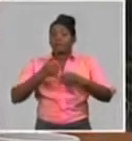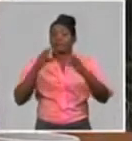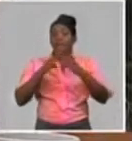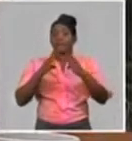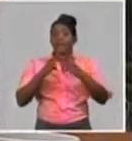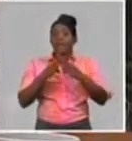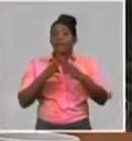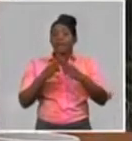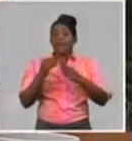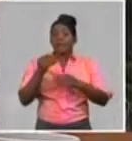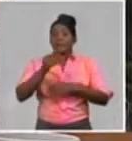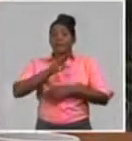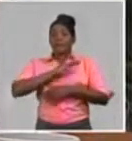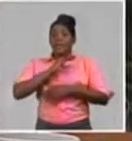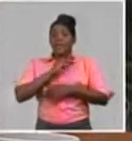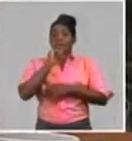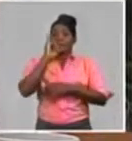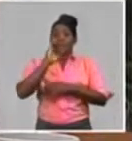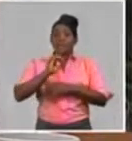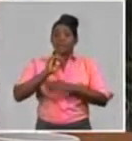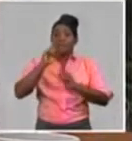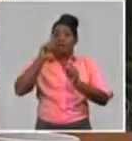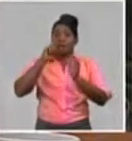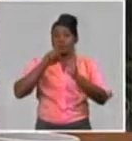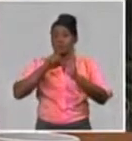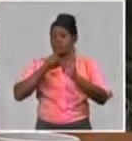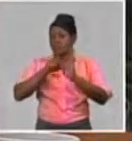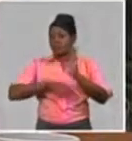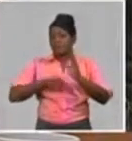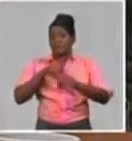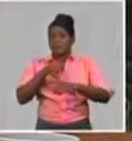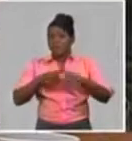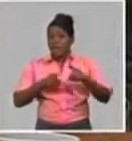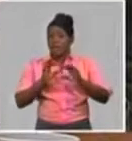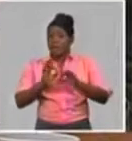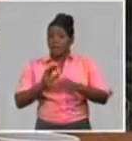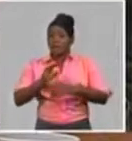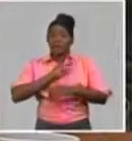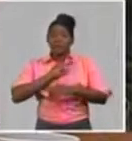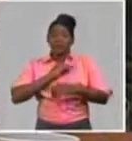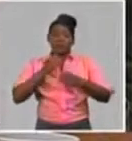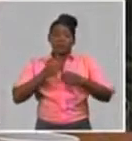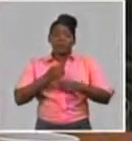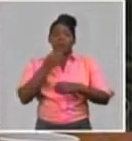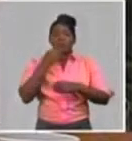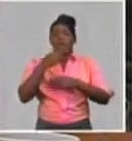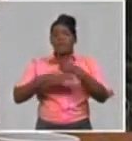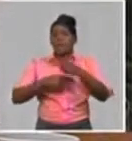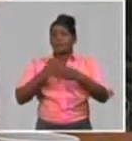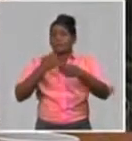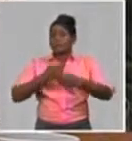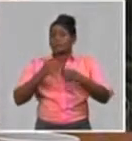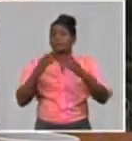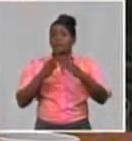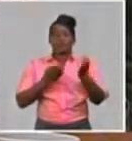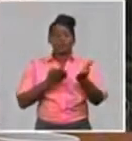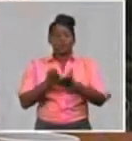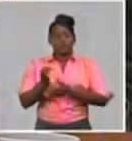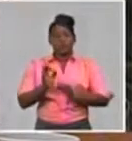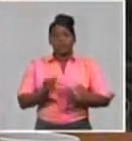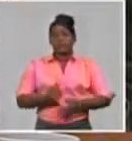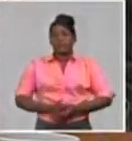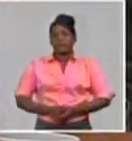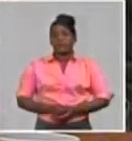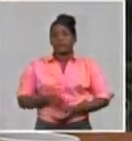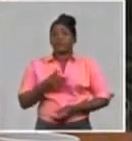de las actividades escolares, de ser factible puede incorporarse a la modalidad de trabajo a distancia. Se mantiene el